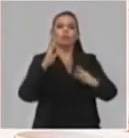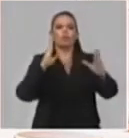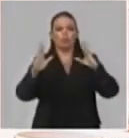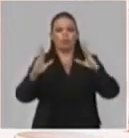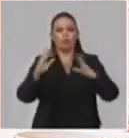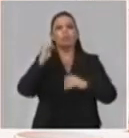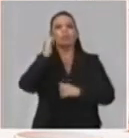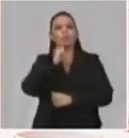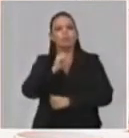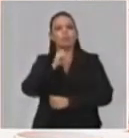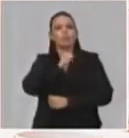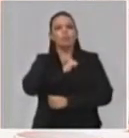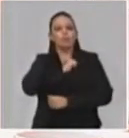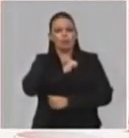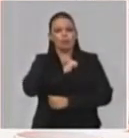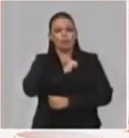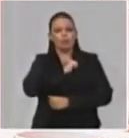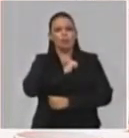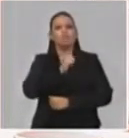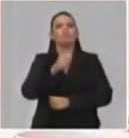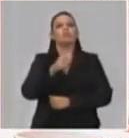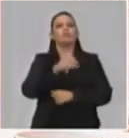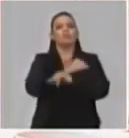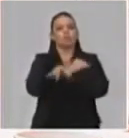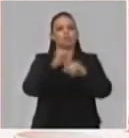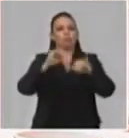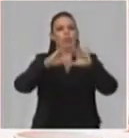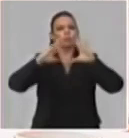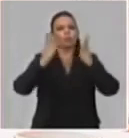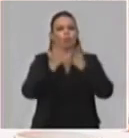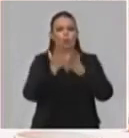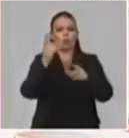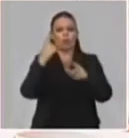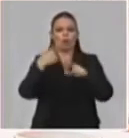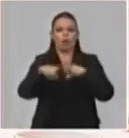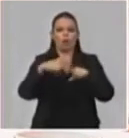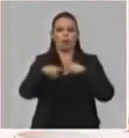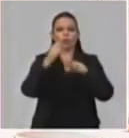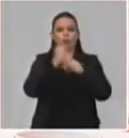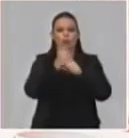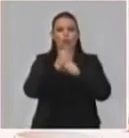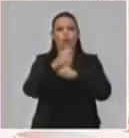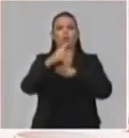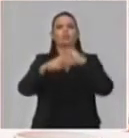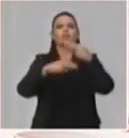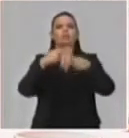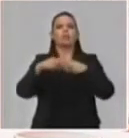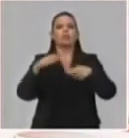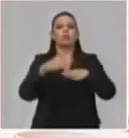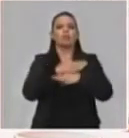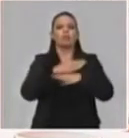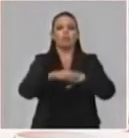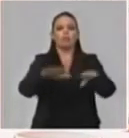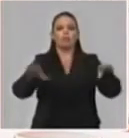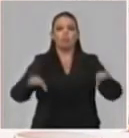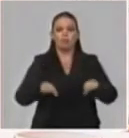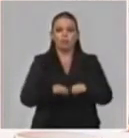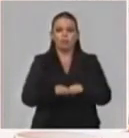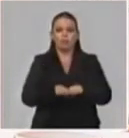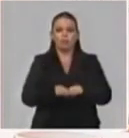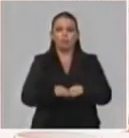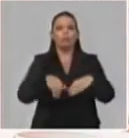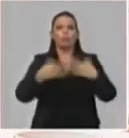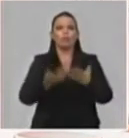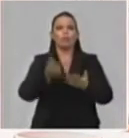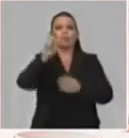reconocer una vez más, lo he hecho en las mesas redondas anteriores, que las recomendaciones e insatisfacciones que nos llegan